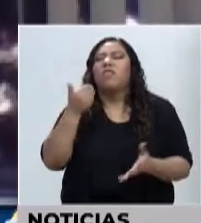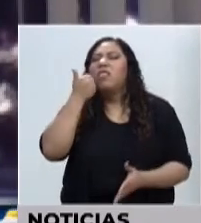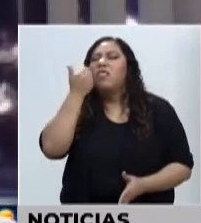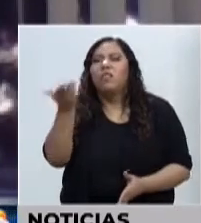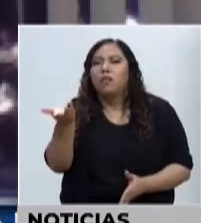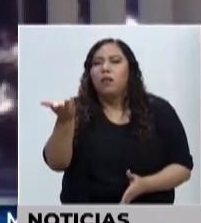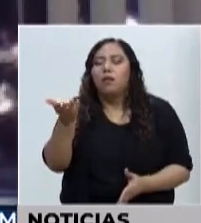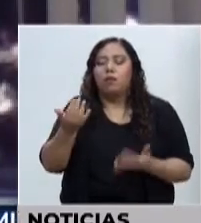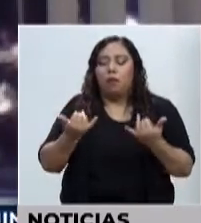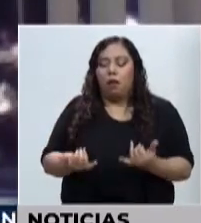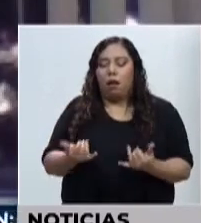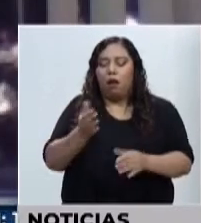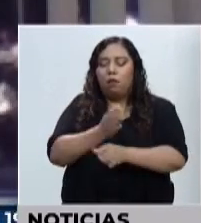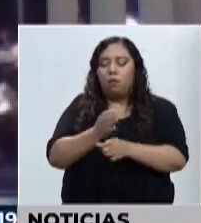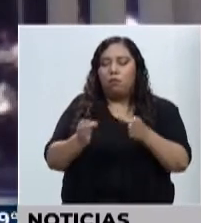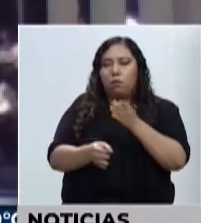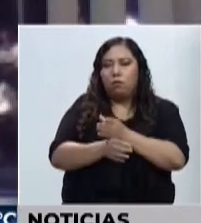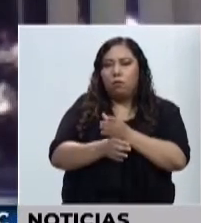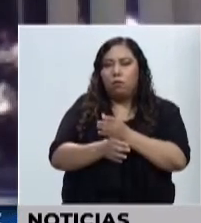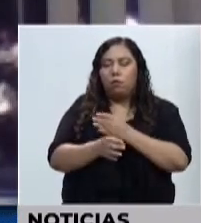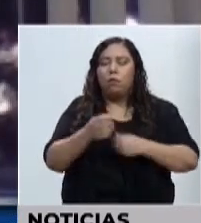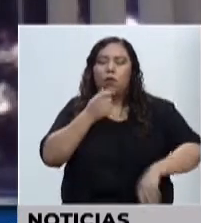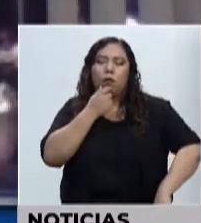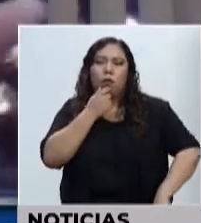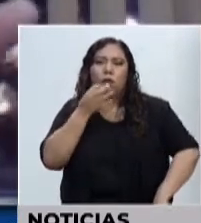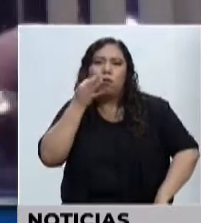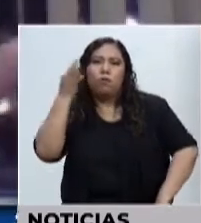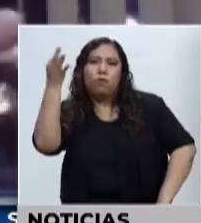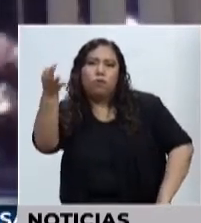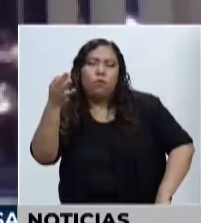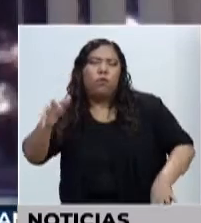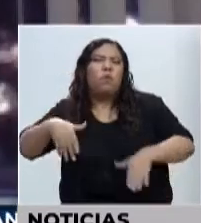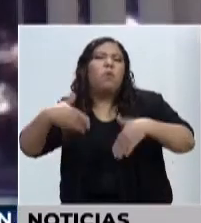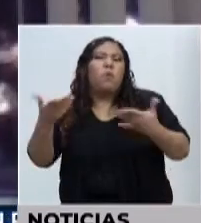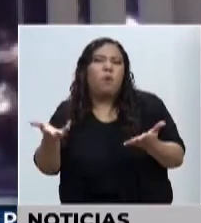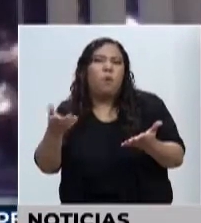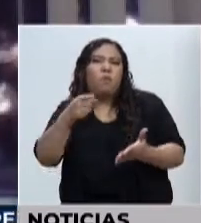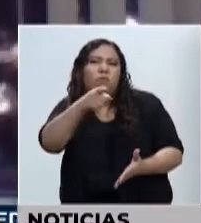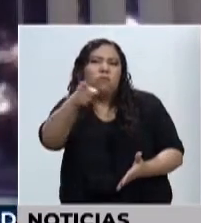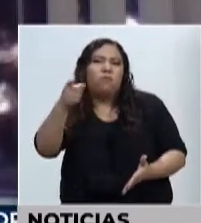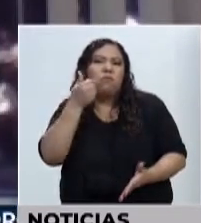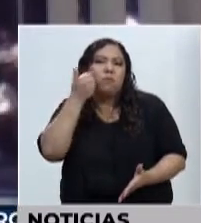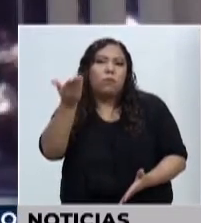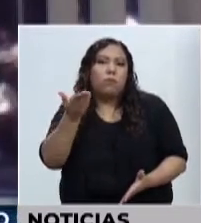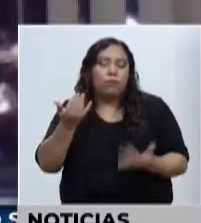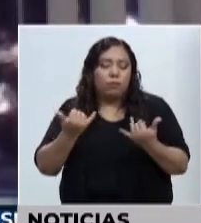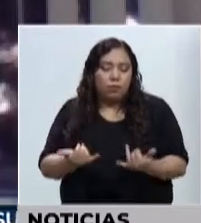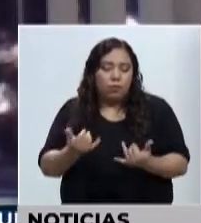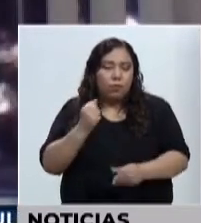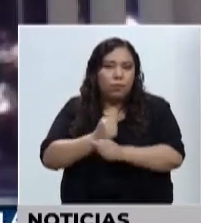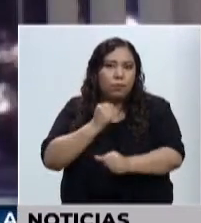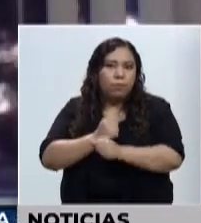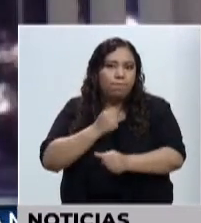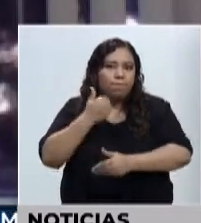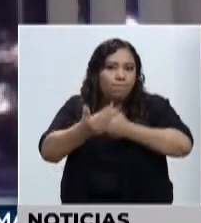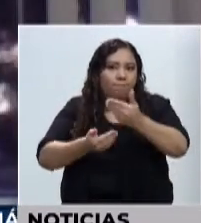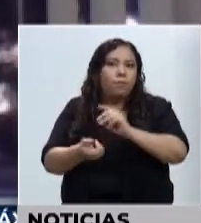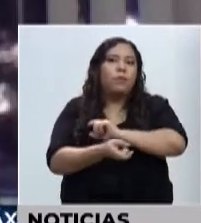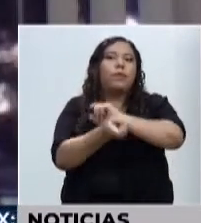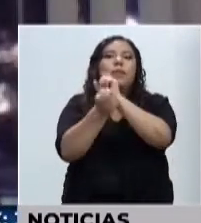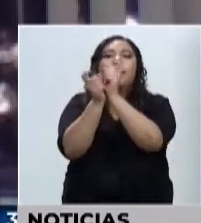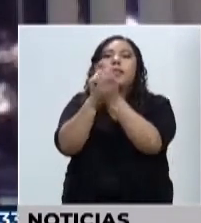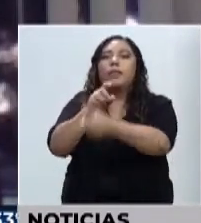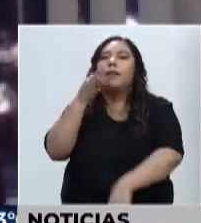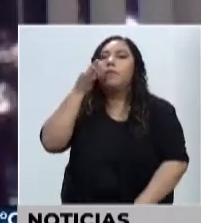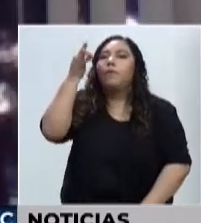haciendo cosas, sino ve tu futuro, ve cómo lo quieres. Y luego ve y ve qué tienes que hacer con este presente para lograr ese